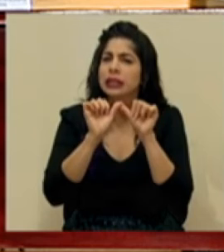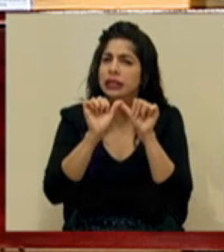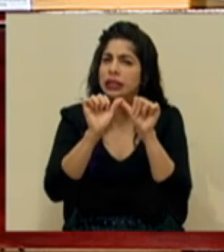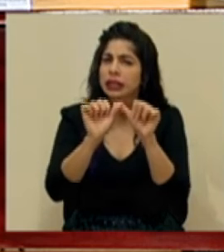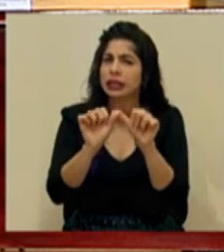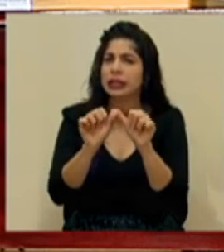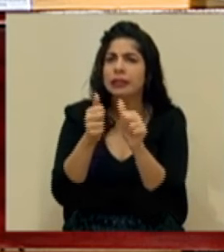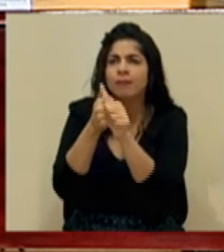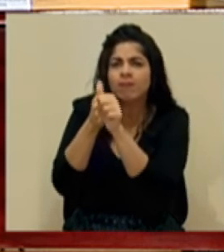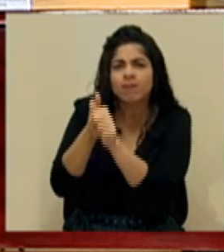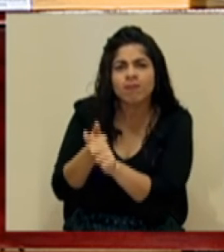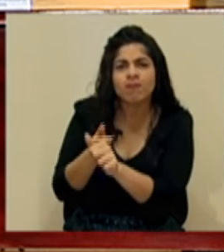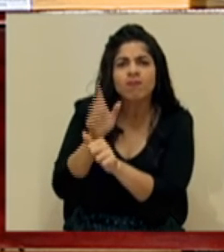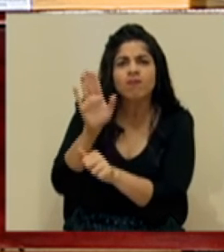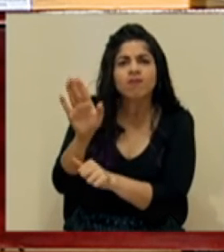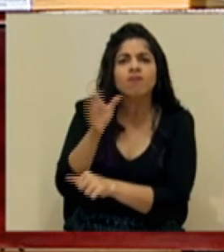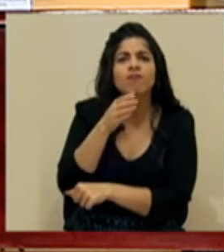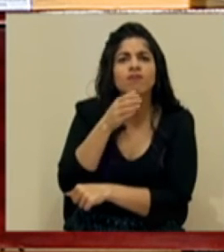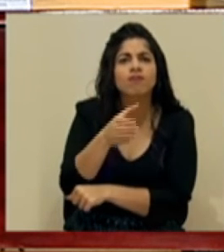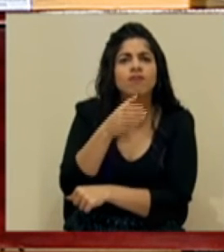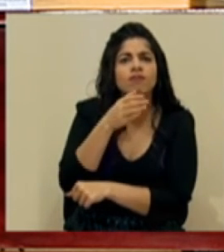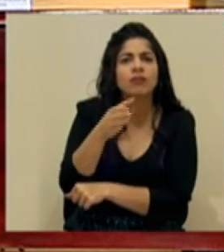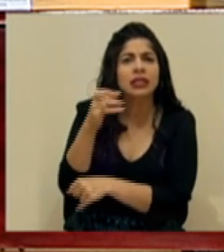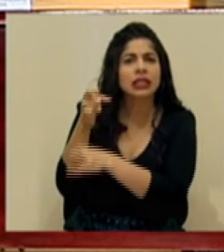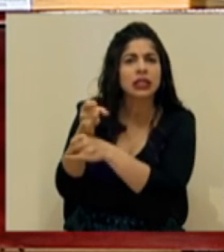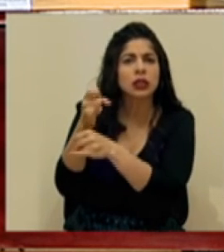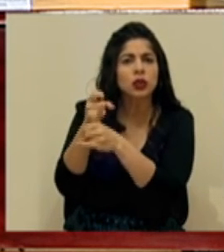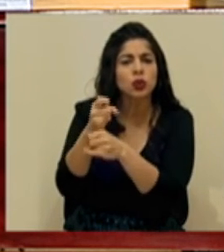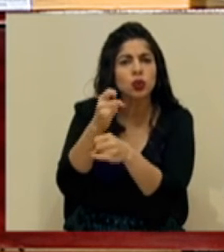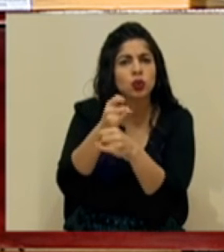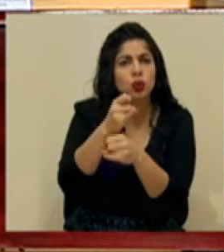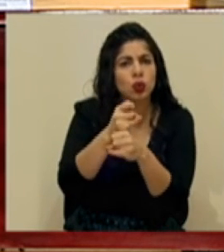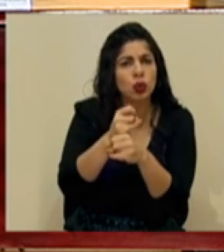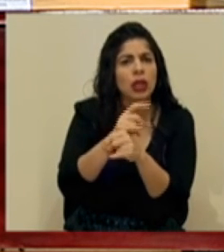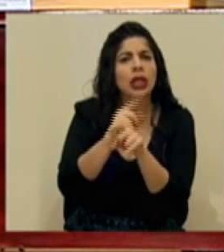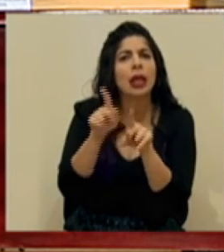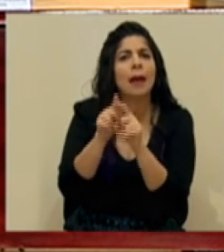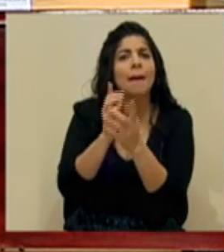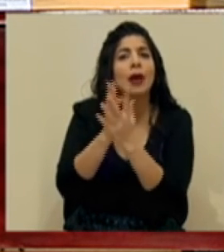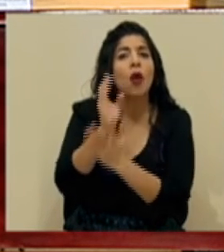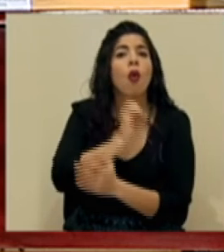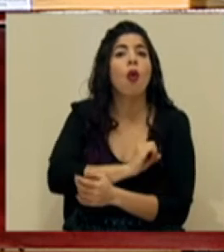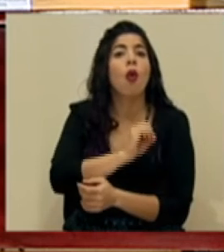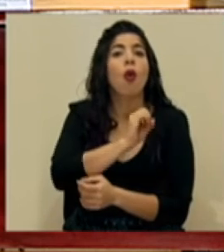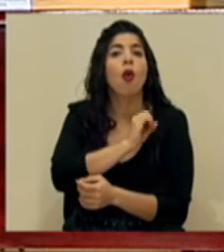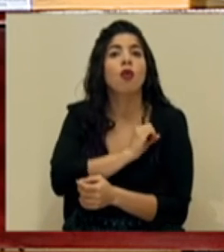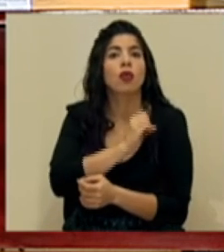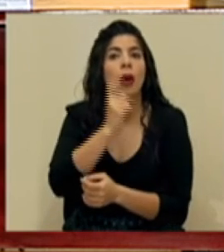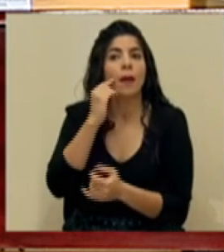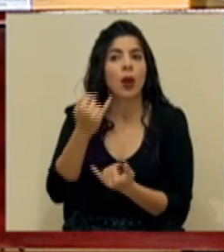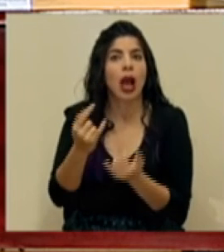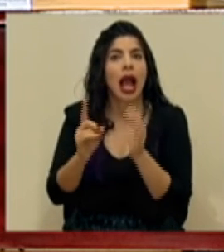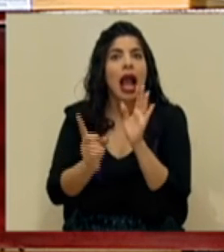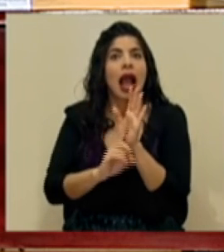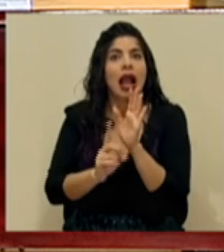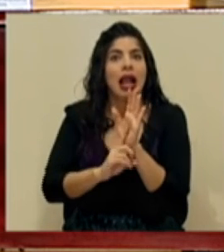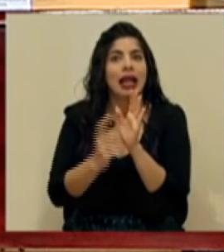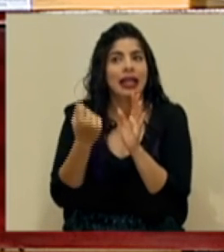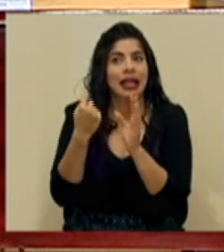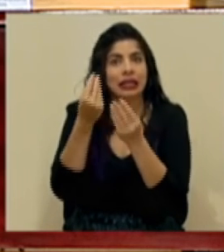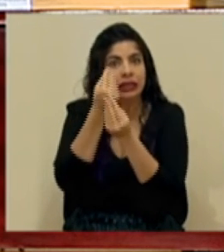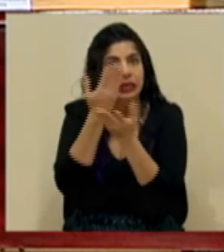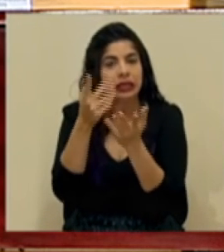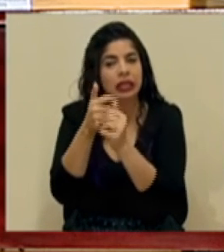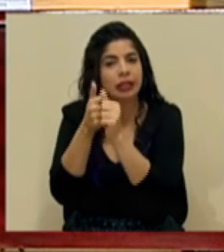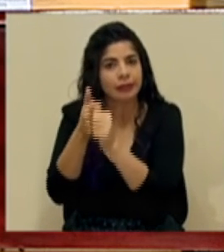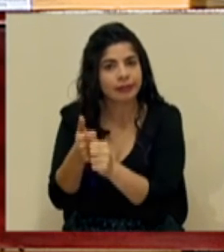todas las indicaciones de las instituciones y los medios oficiales ante esta alerta que acaban de